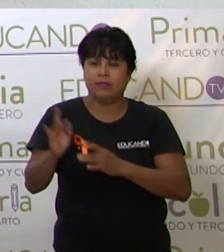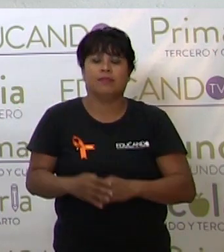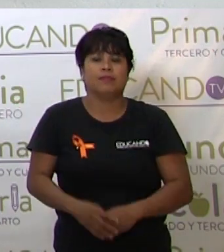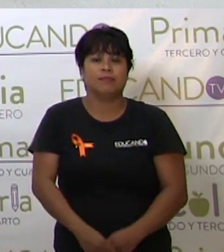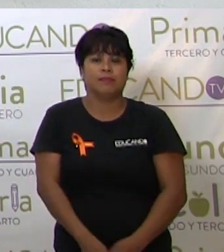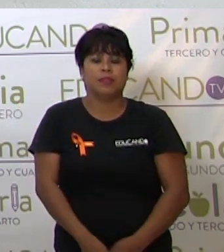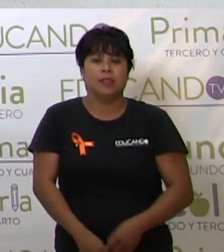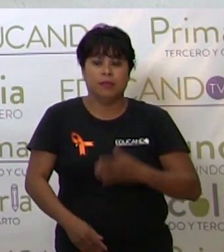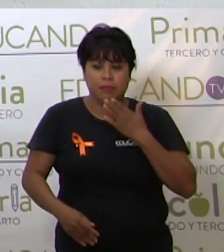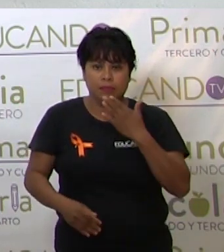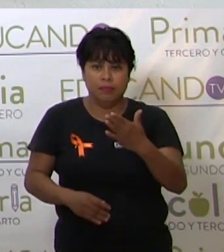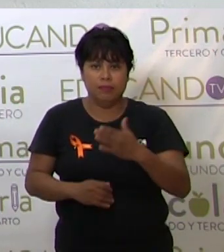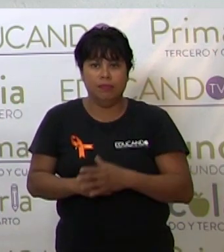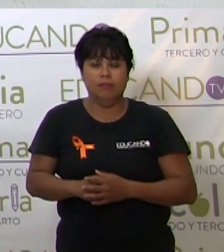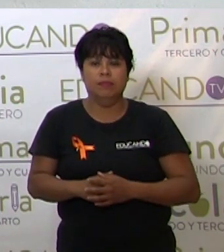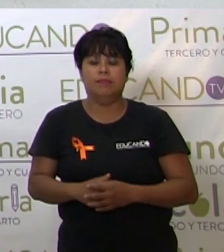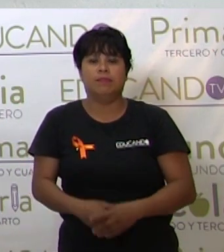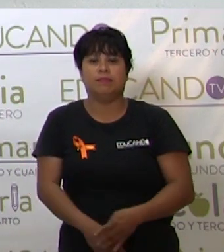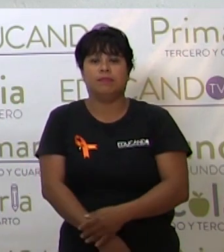Bien.